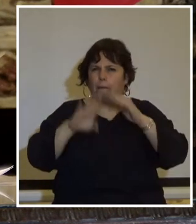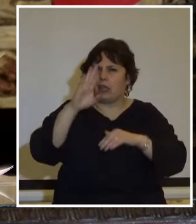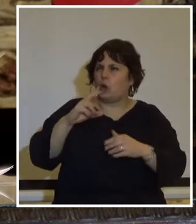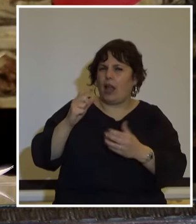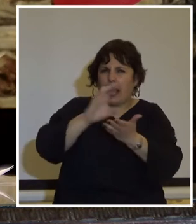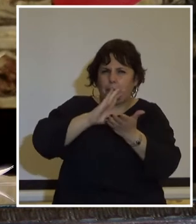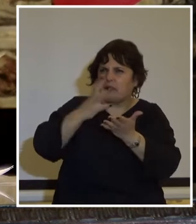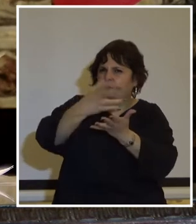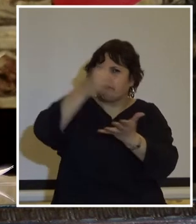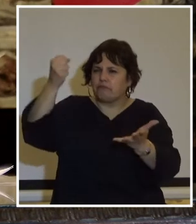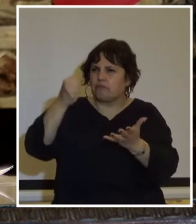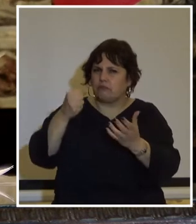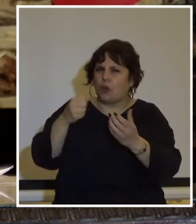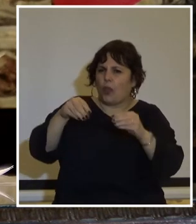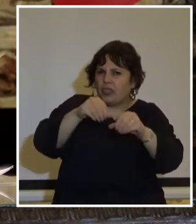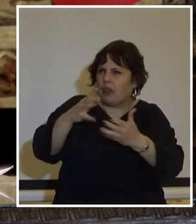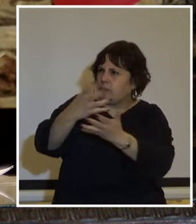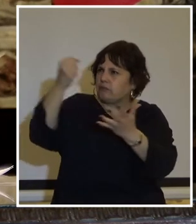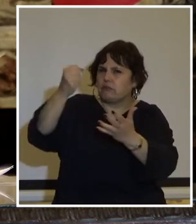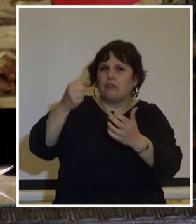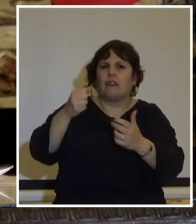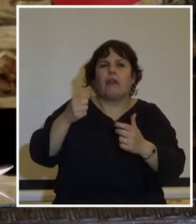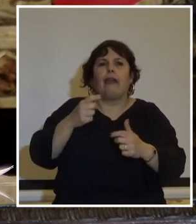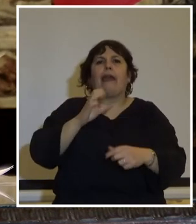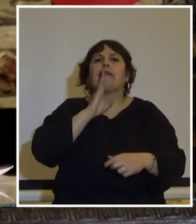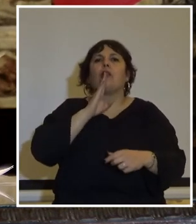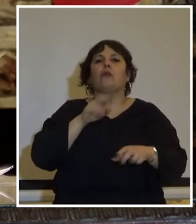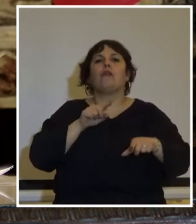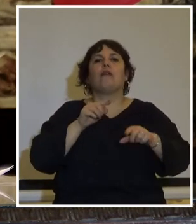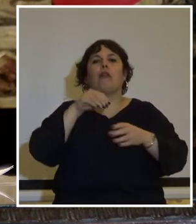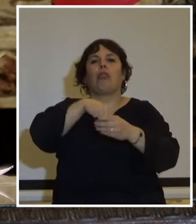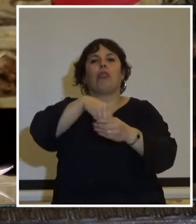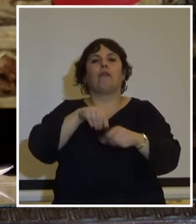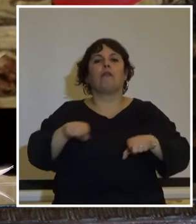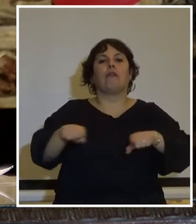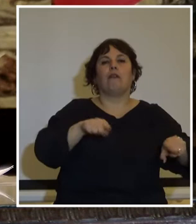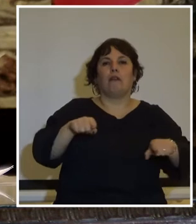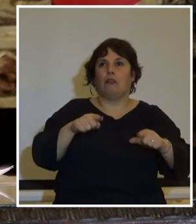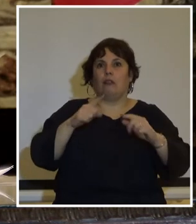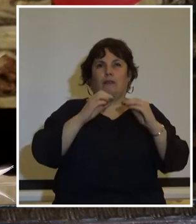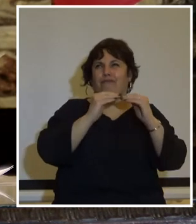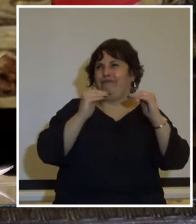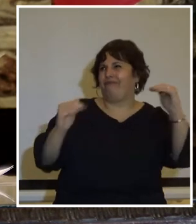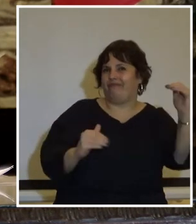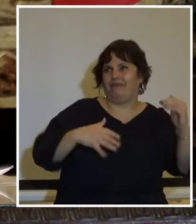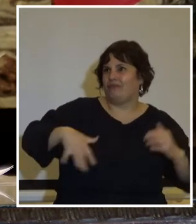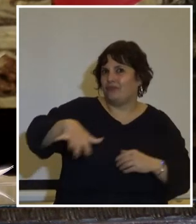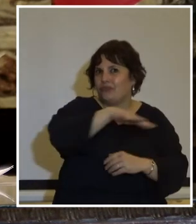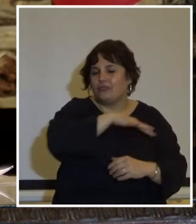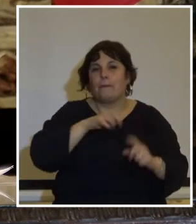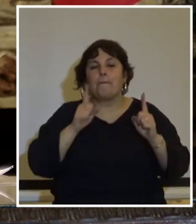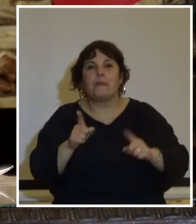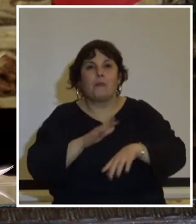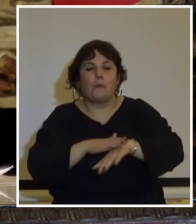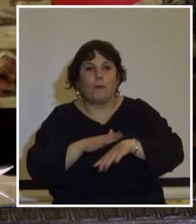de capital y tierra entre pocos la injerencia de los Estados Unidos agudizaron las contradicciones sociales mientras tanto